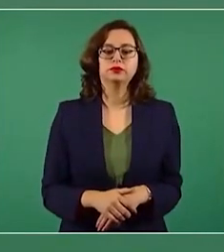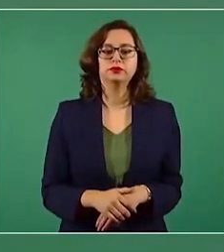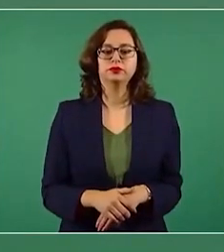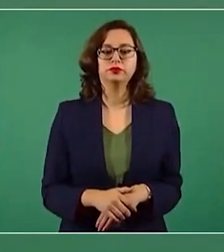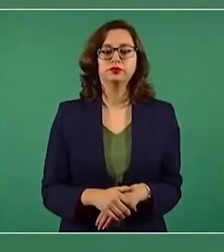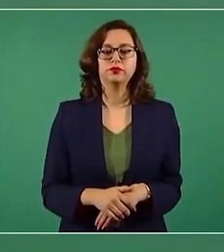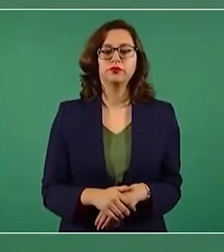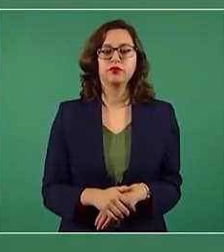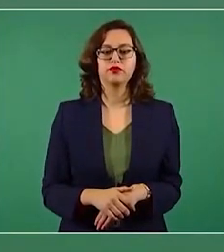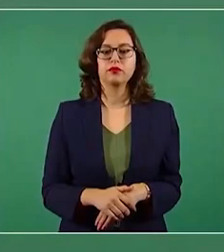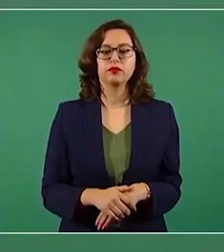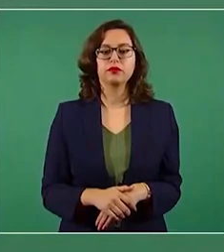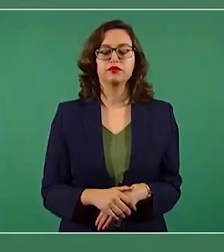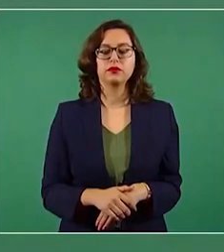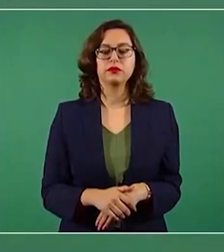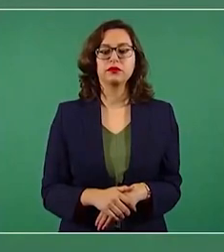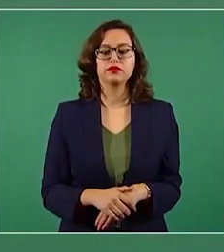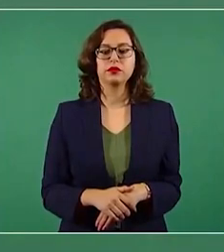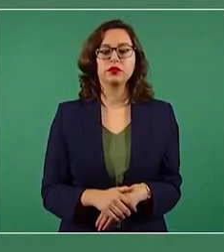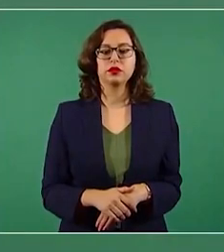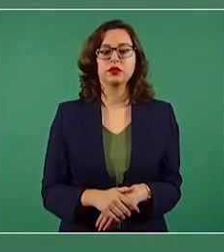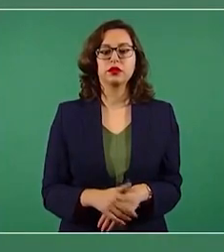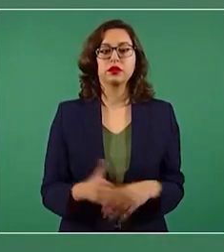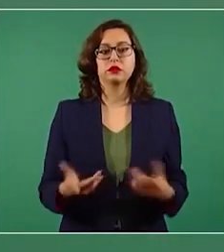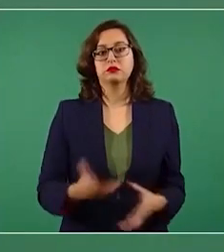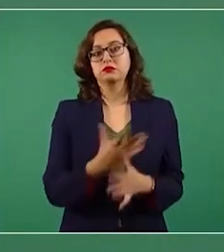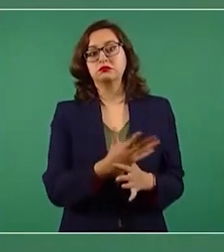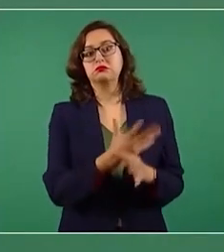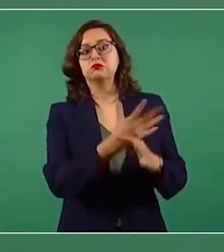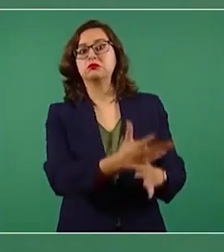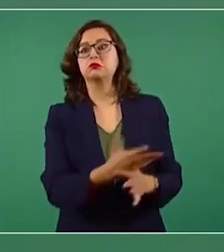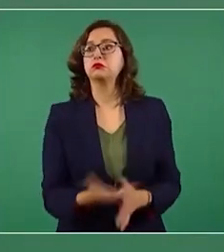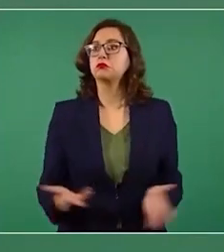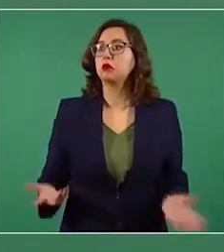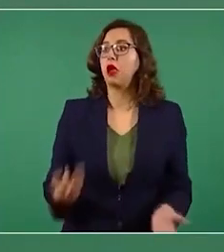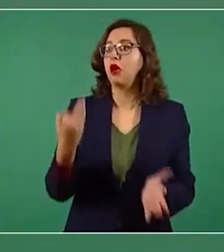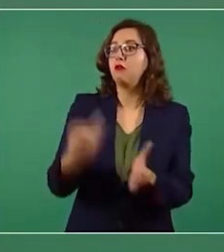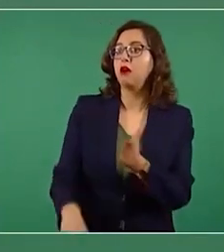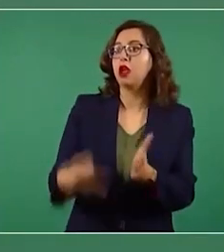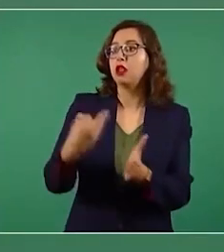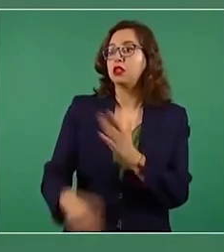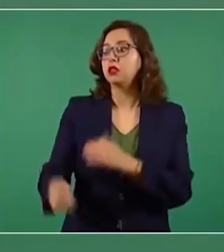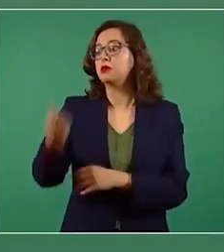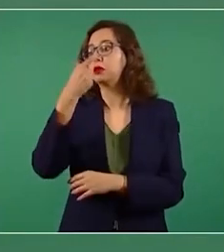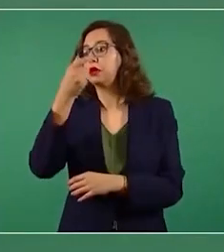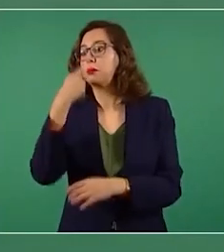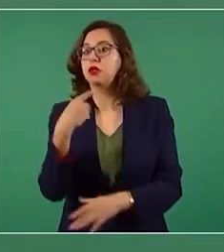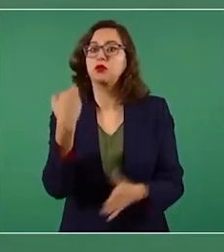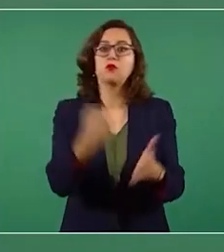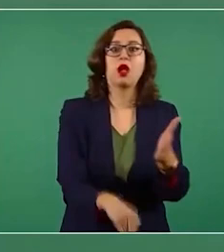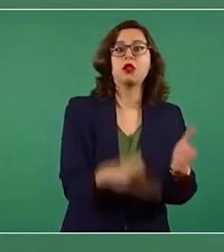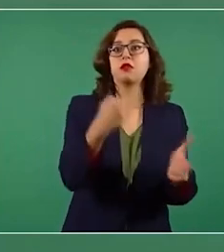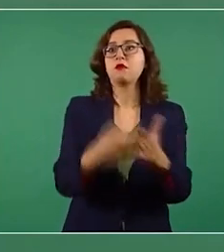el que faltan medicamentos en los hospitales